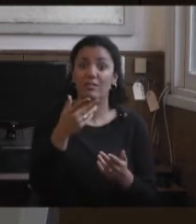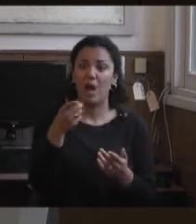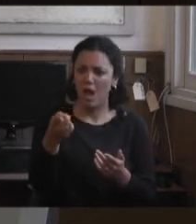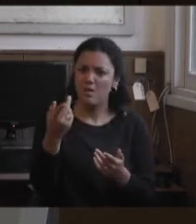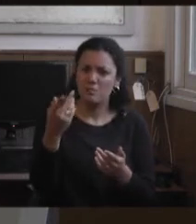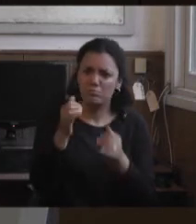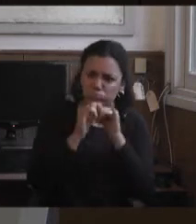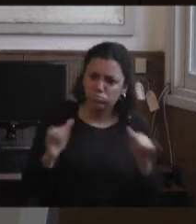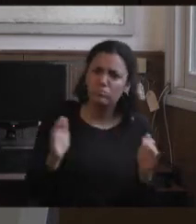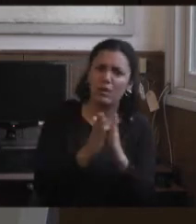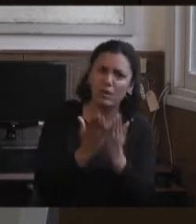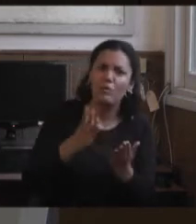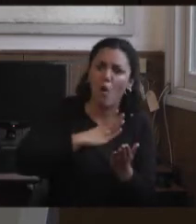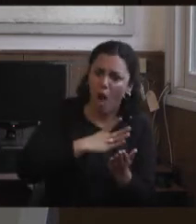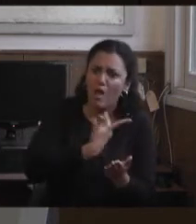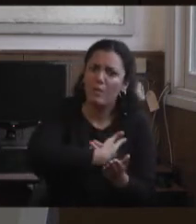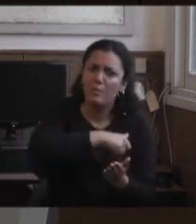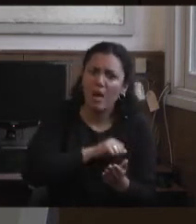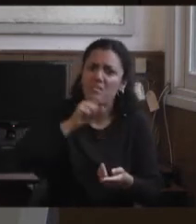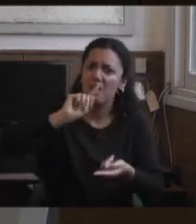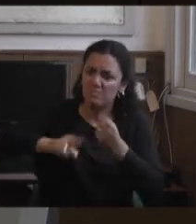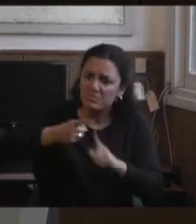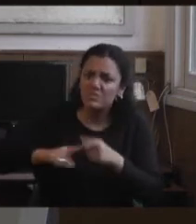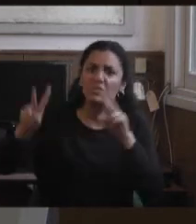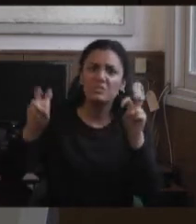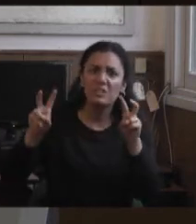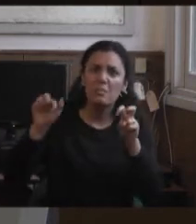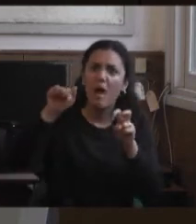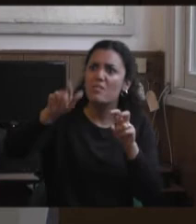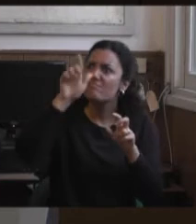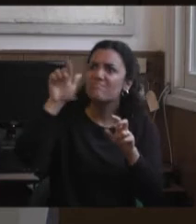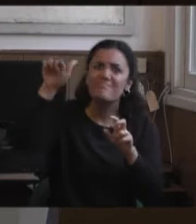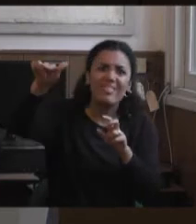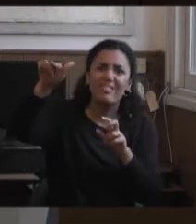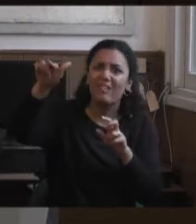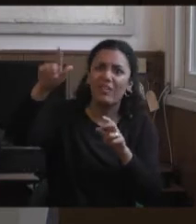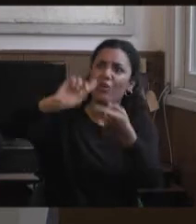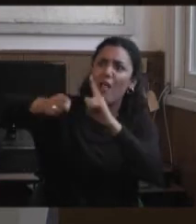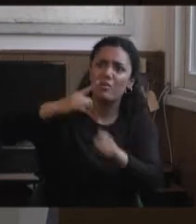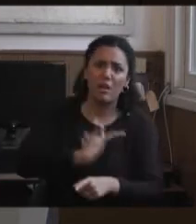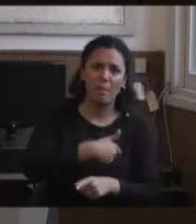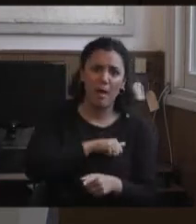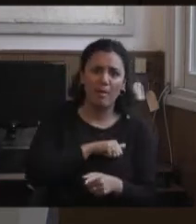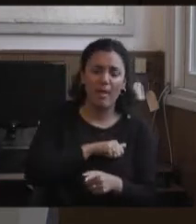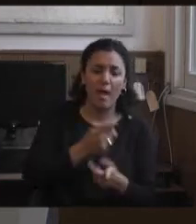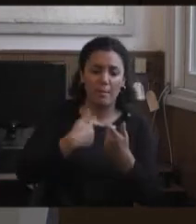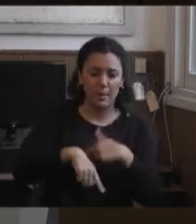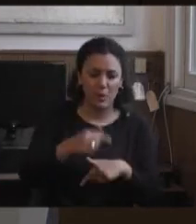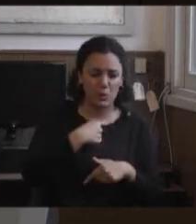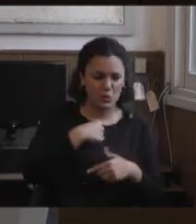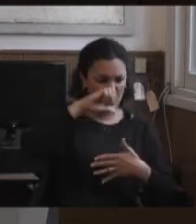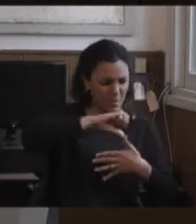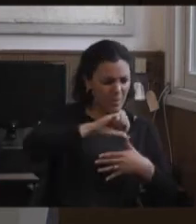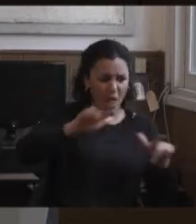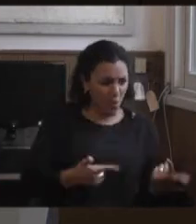libros, y donde vos buscabas algo relacionado a la discapacidad, saltaba España. Y lo que nosotros evaluábamos era, no era porque Latinoamérica no tenía